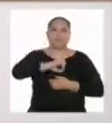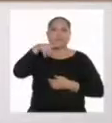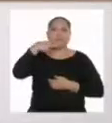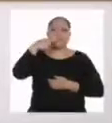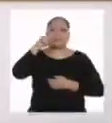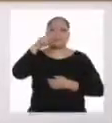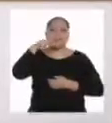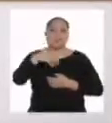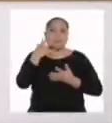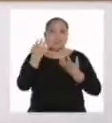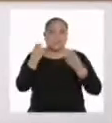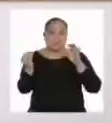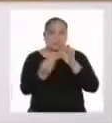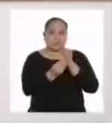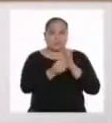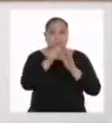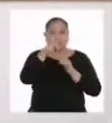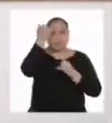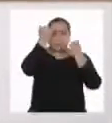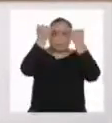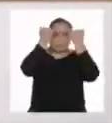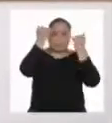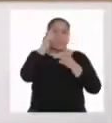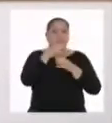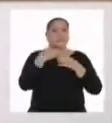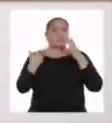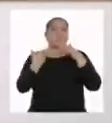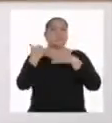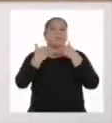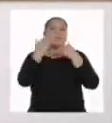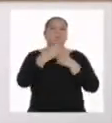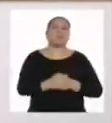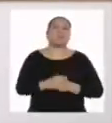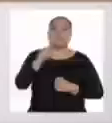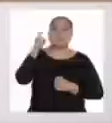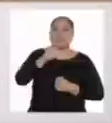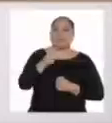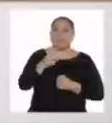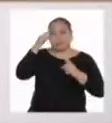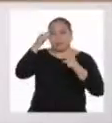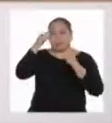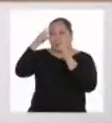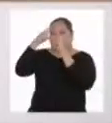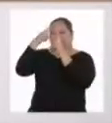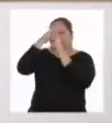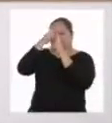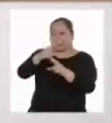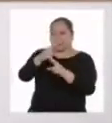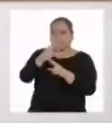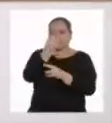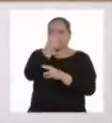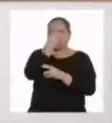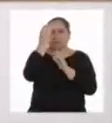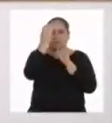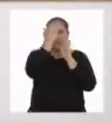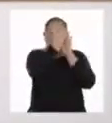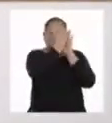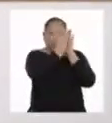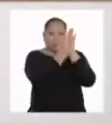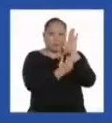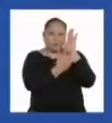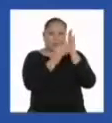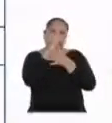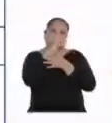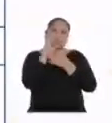agregar en esta parte que las propuestas que desarrollamos debían cumplir con ciertos criterios o cualidades,